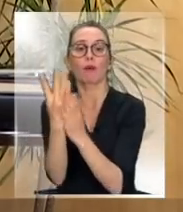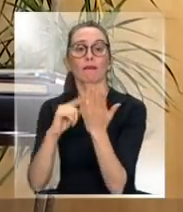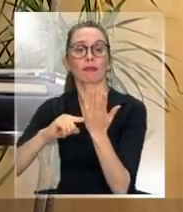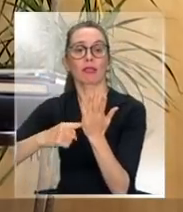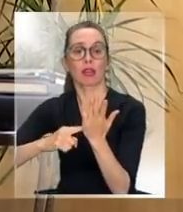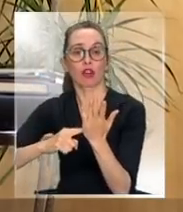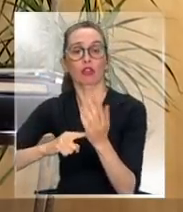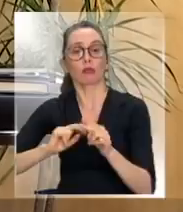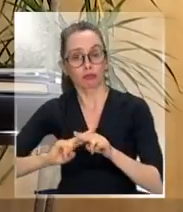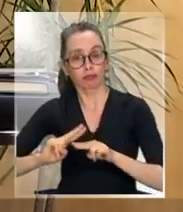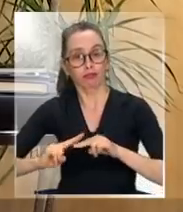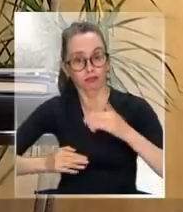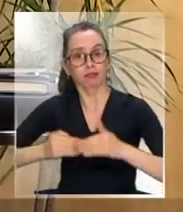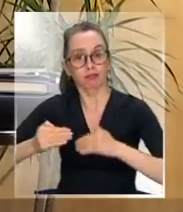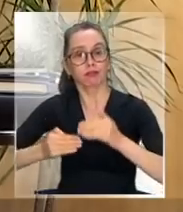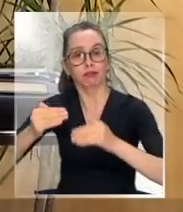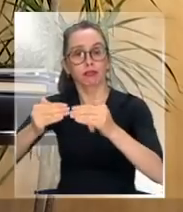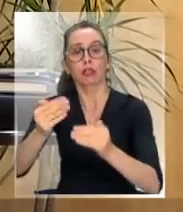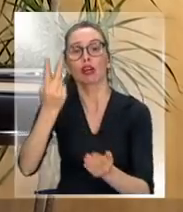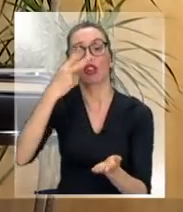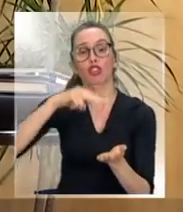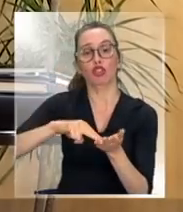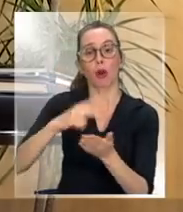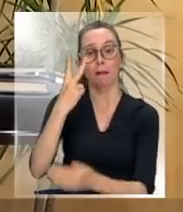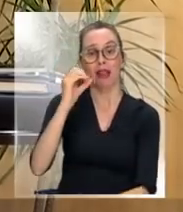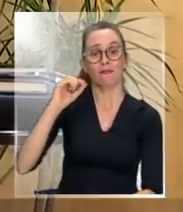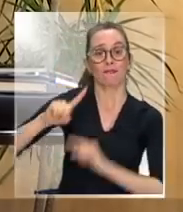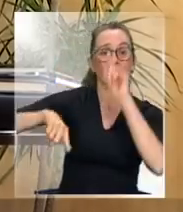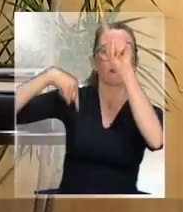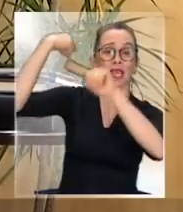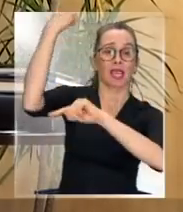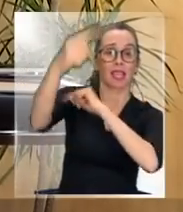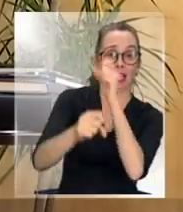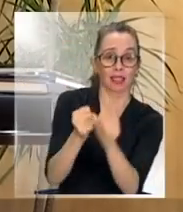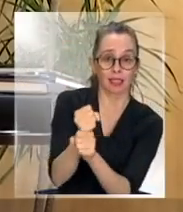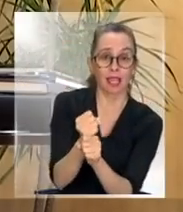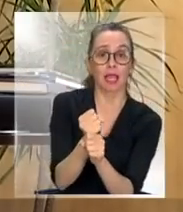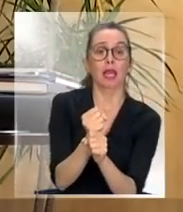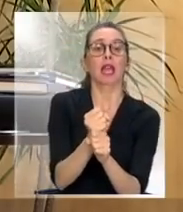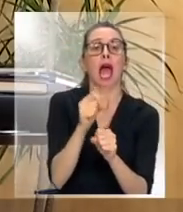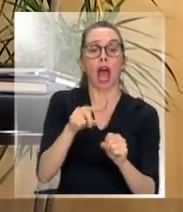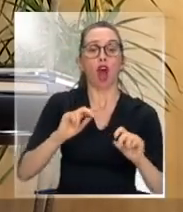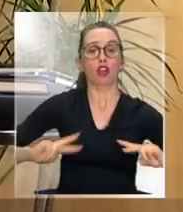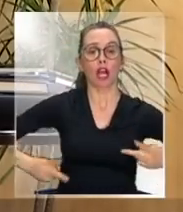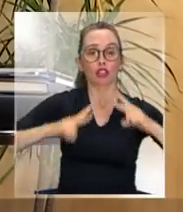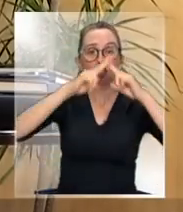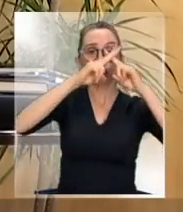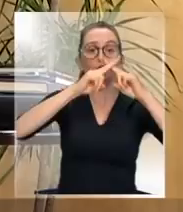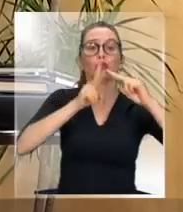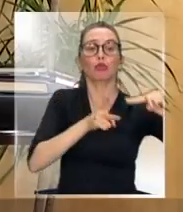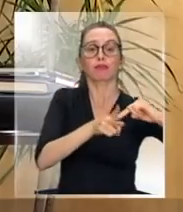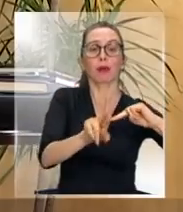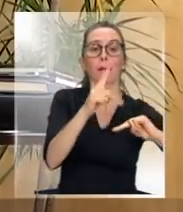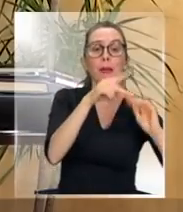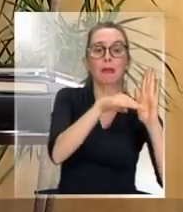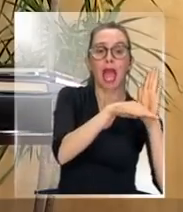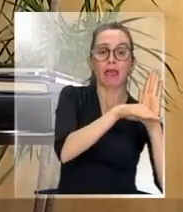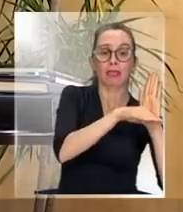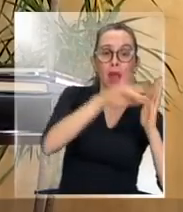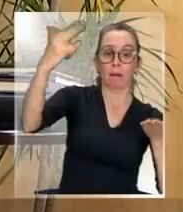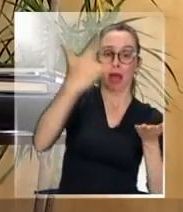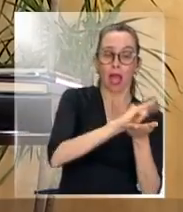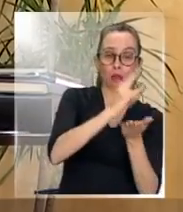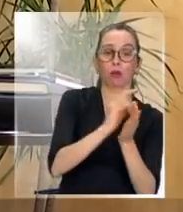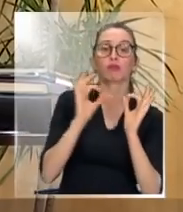se irán implementando. Y yo estimo que para el 2020, junto con la primera etapa que se va a entregar del aerobuerto, vamos a estar con la